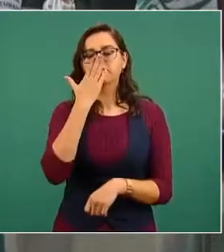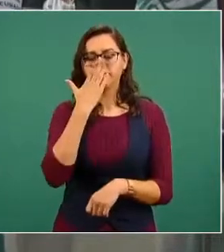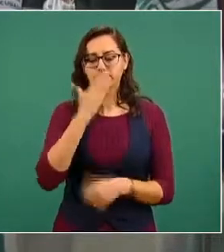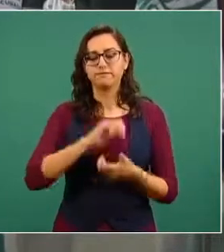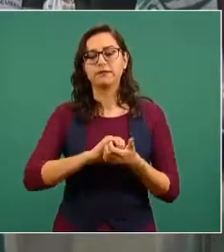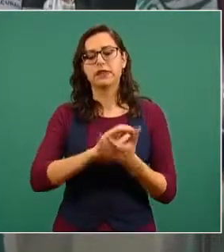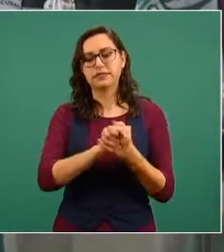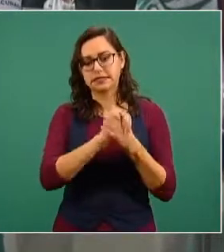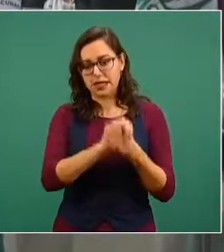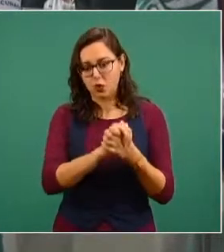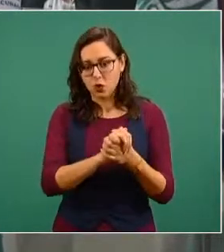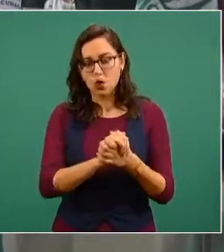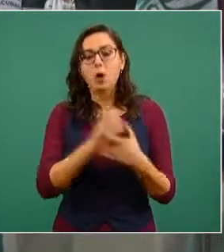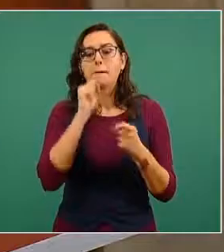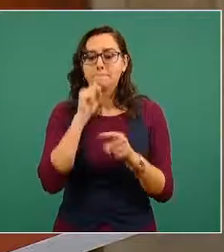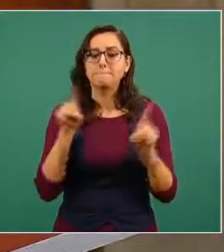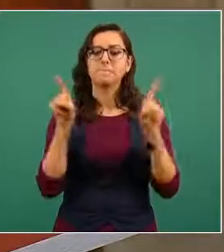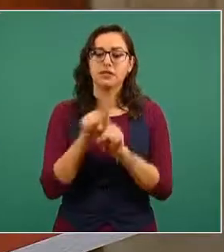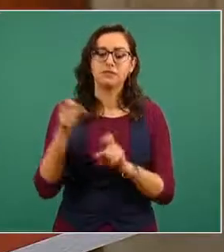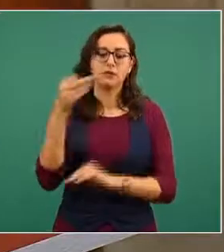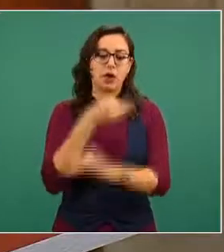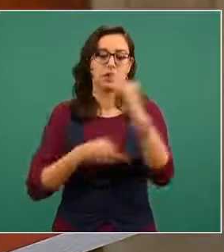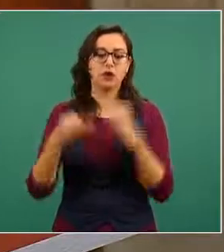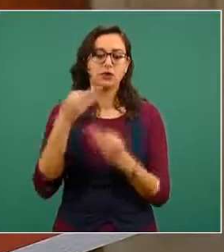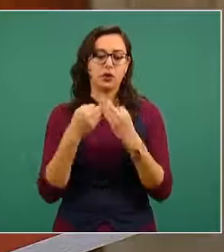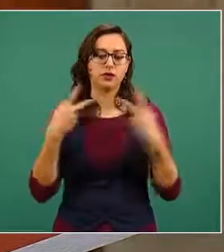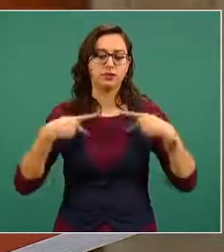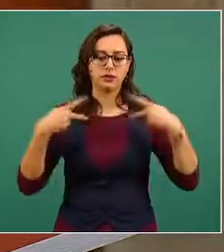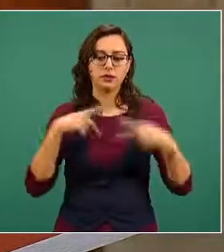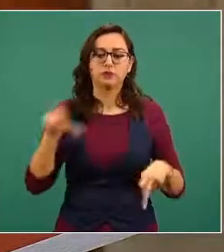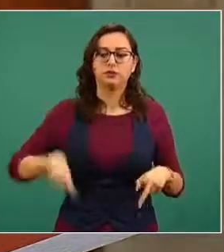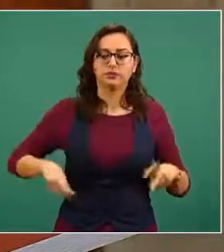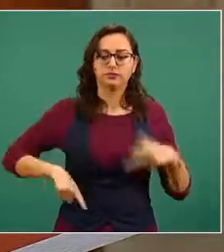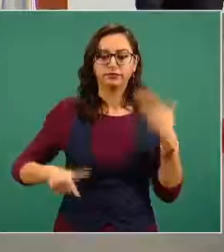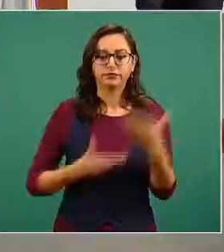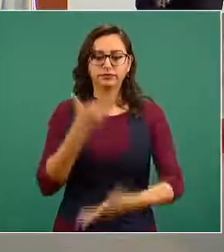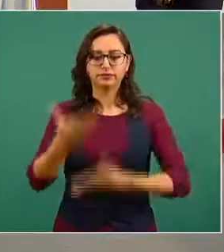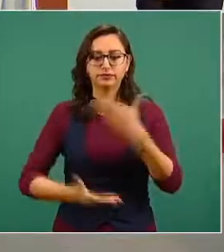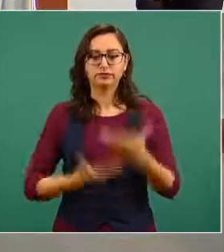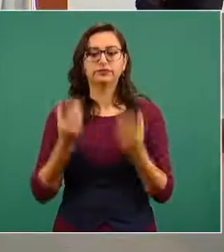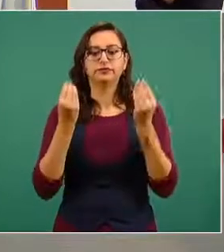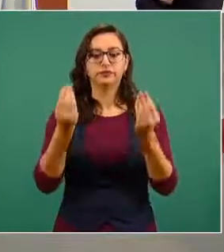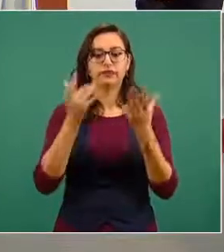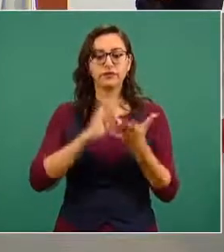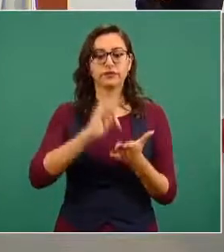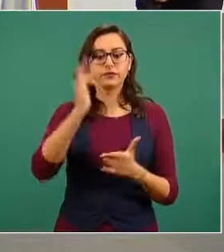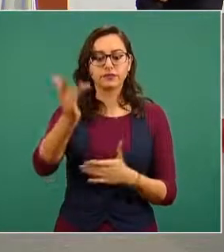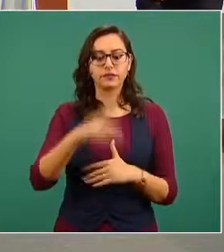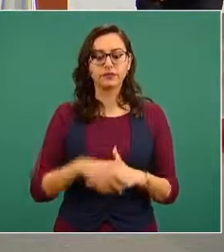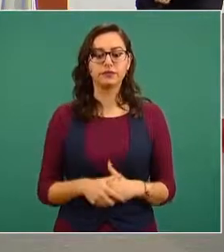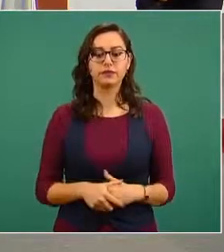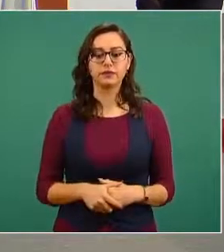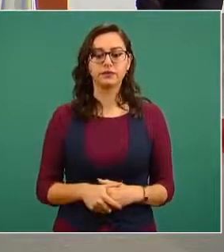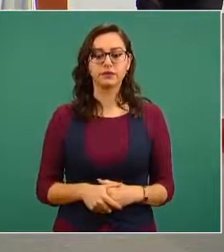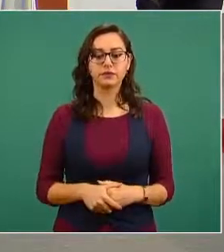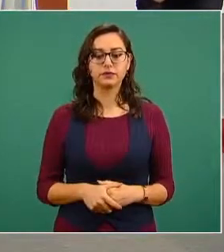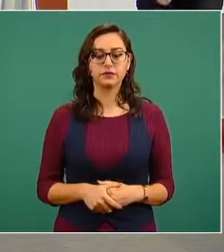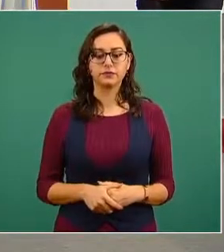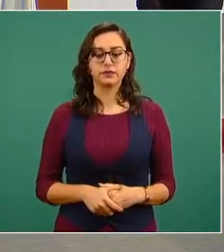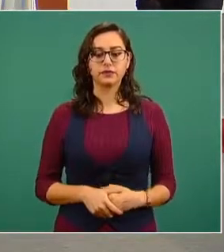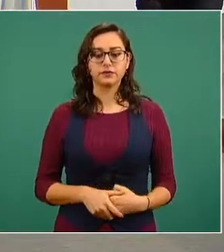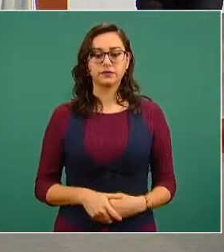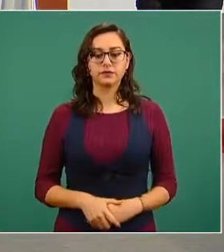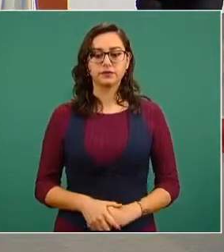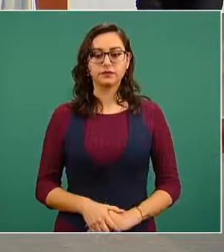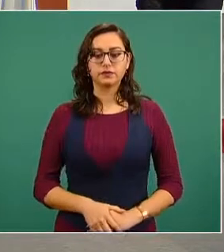y a todos los servidores públicos. Muchas gracias, muchas gracias. Muchas gracias.